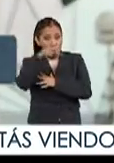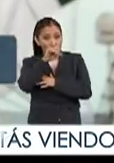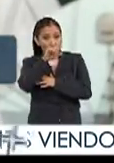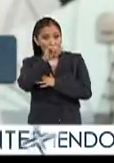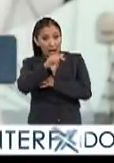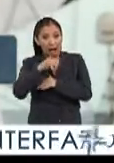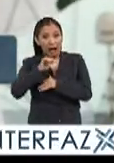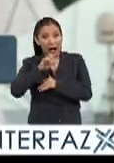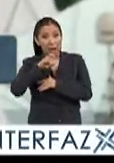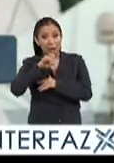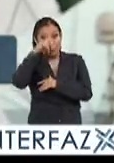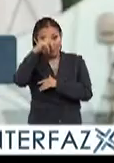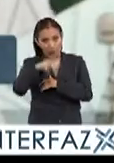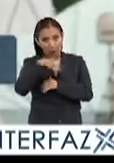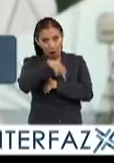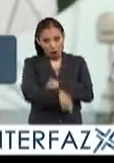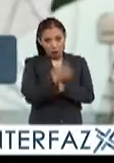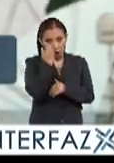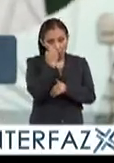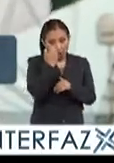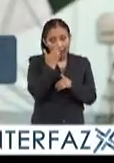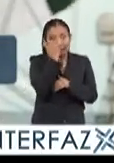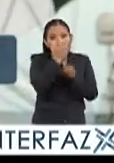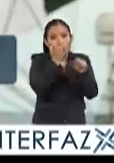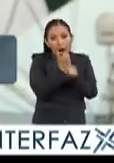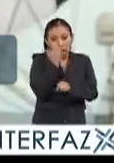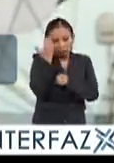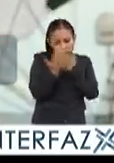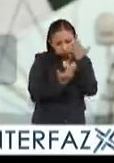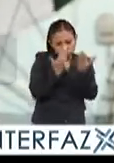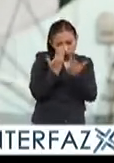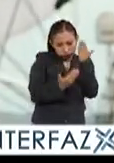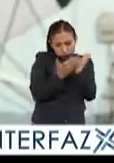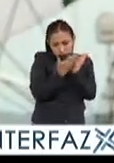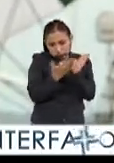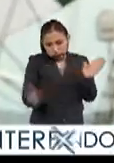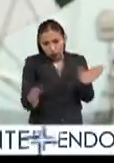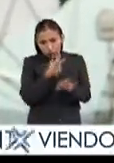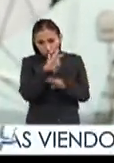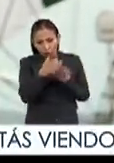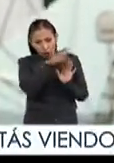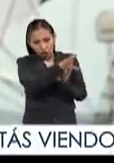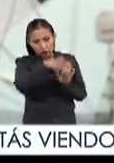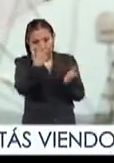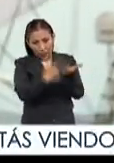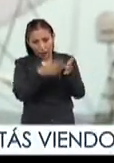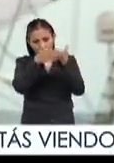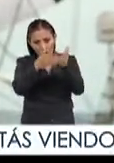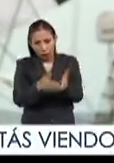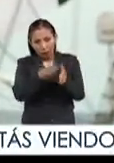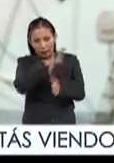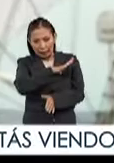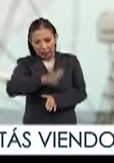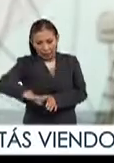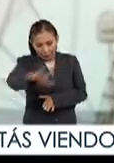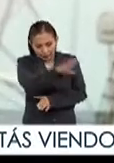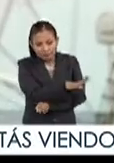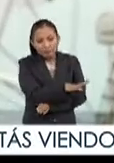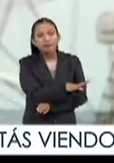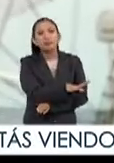de la Armada de México en la escuela naval consta de 5 años de carrera la carrera de todos los cadetes que estamos a bordo es la del cuerpo general